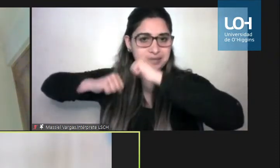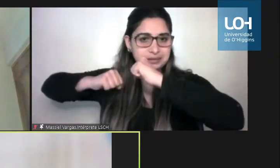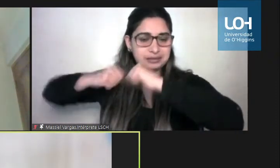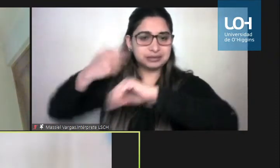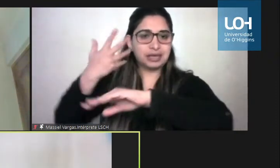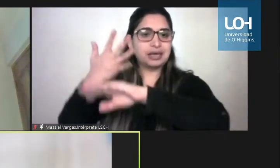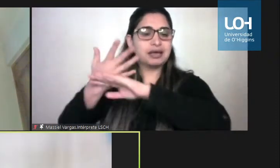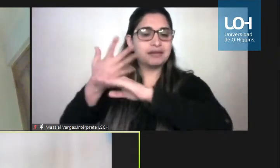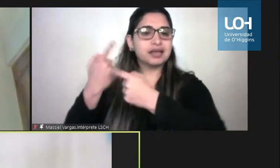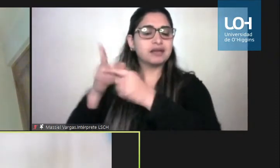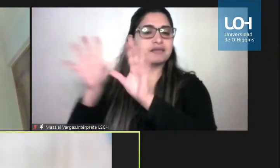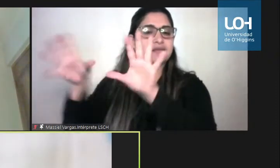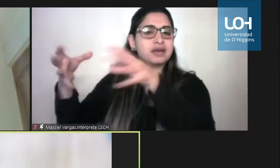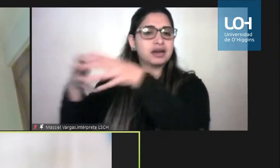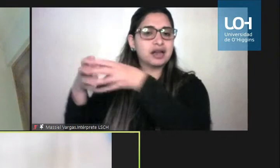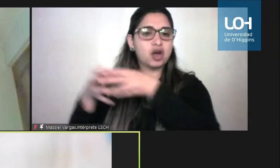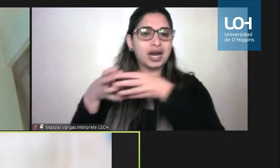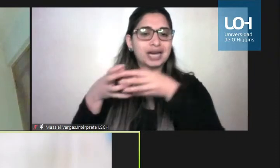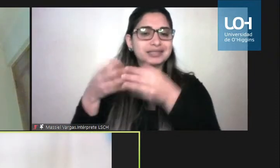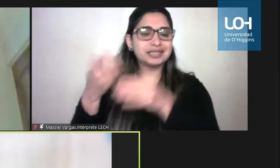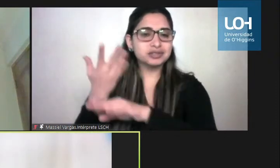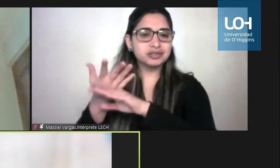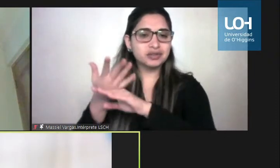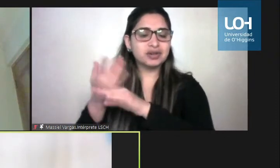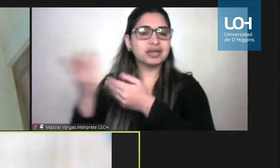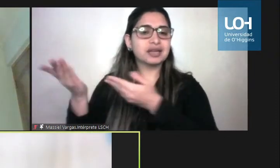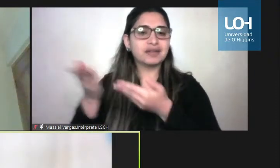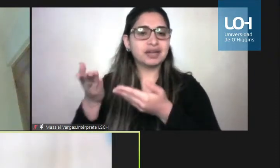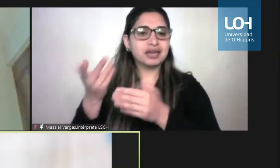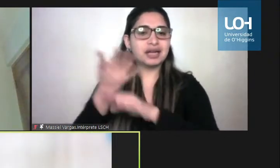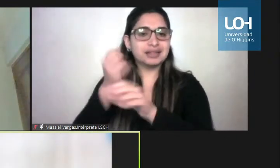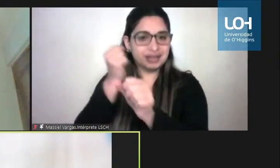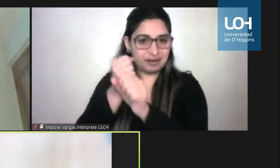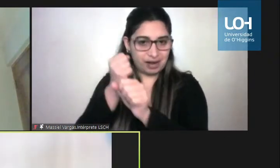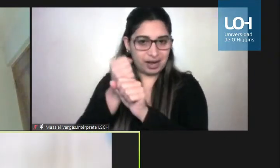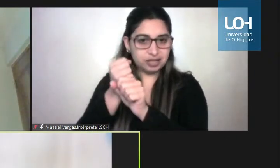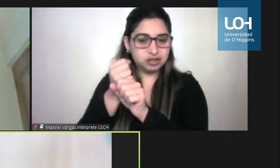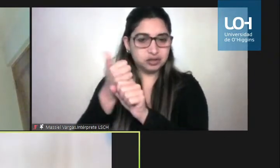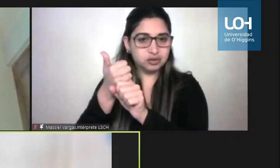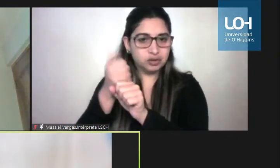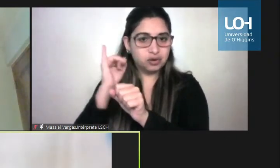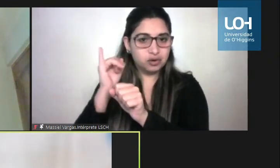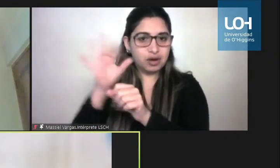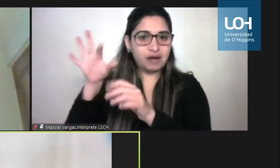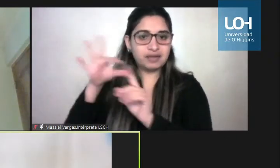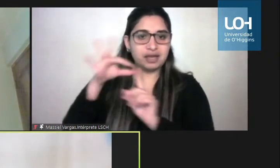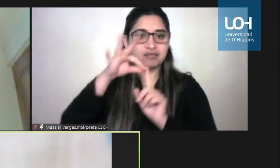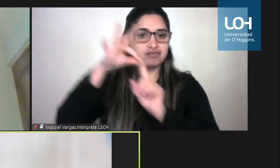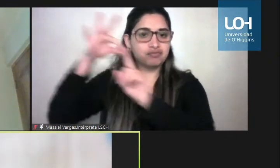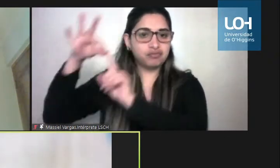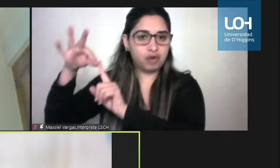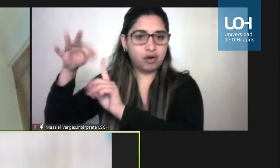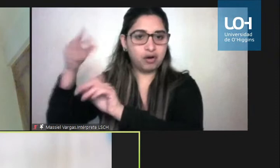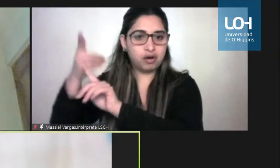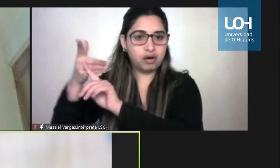organizaciones también que venían trabajando con personas con discapacidad y que se constituyeron como